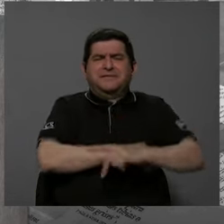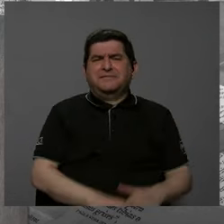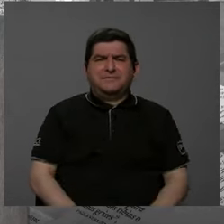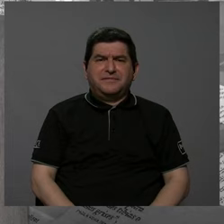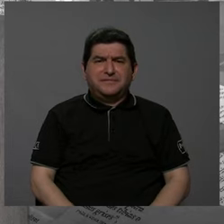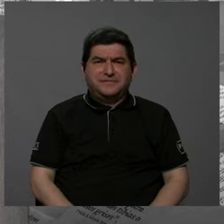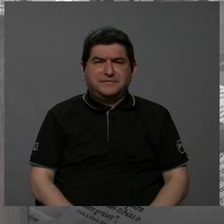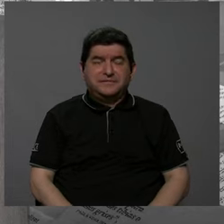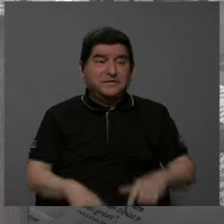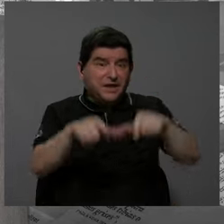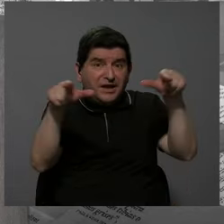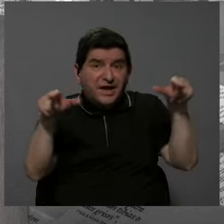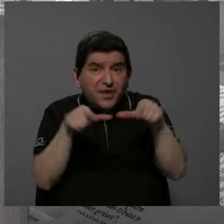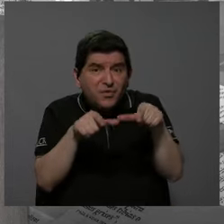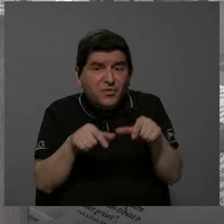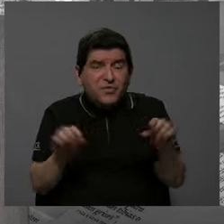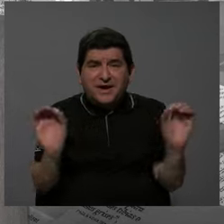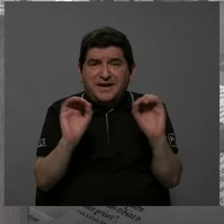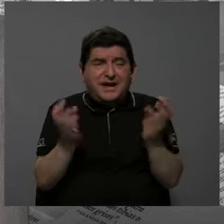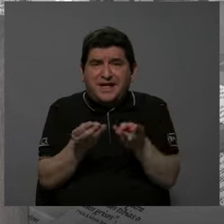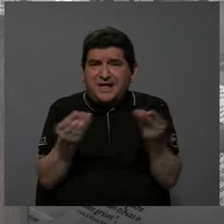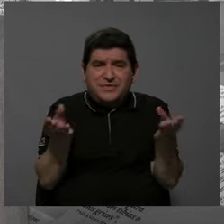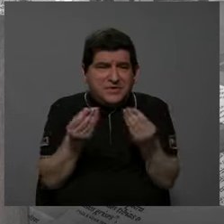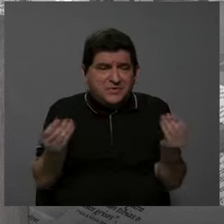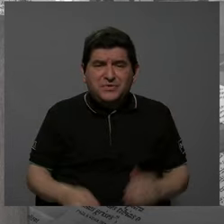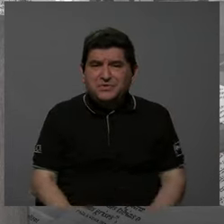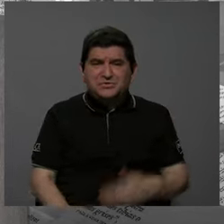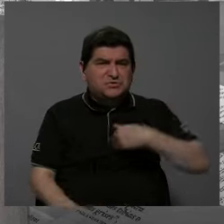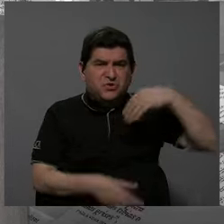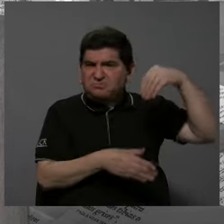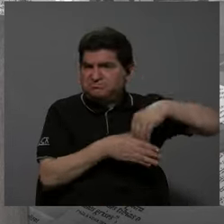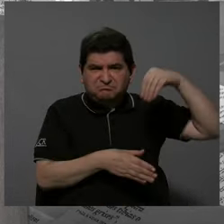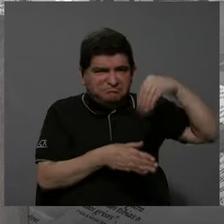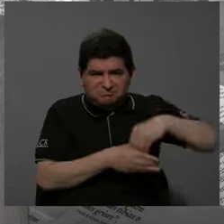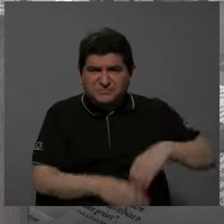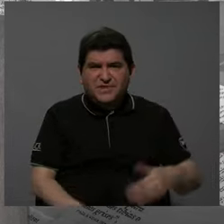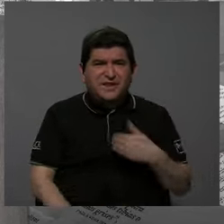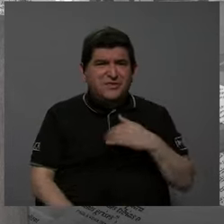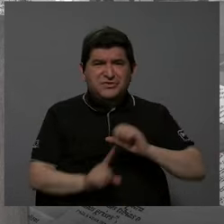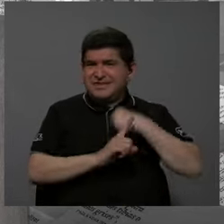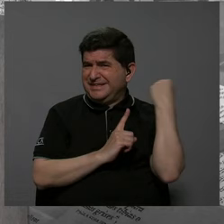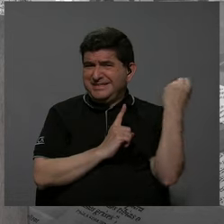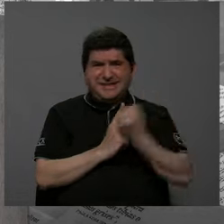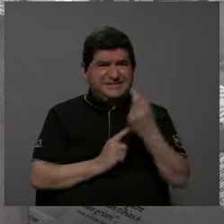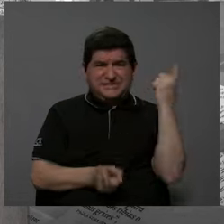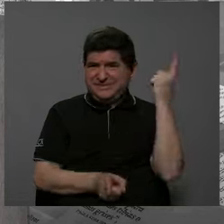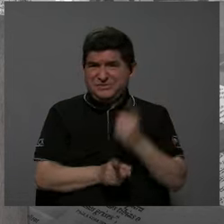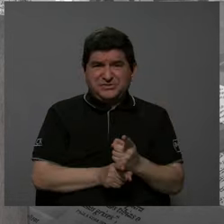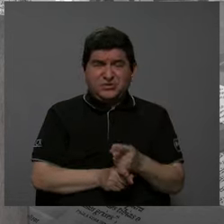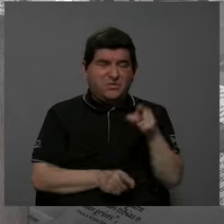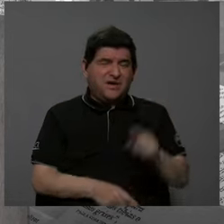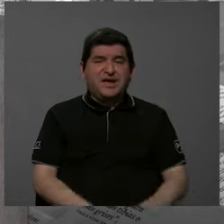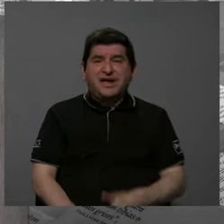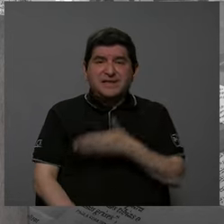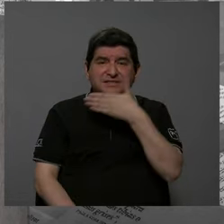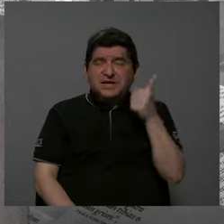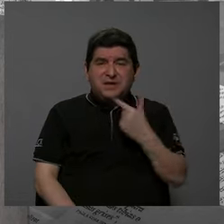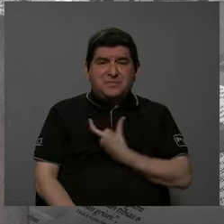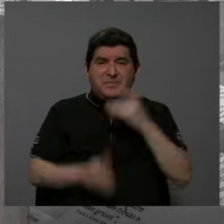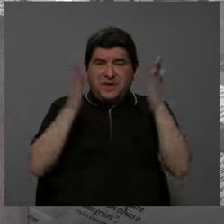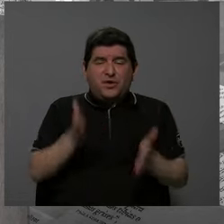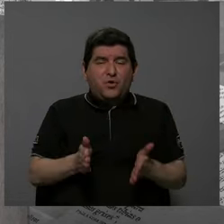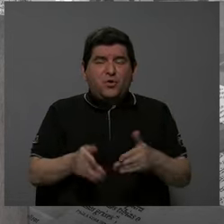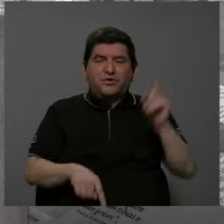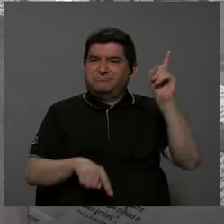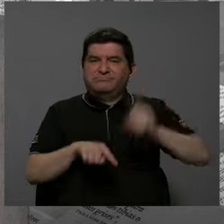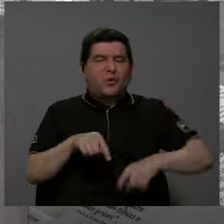país, en un territorio que no produce recursos, que no recibe inversión, que no tiene condiciones, y ese mejor alcalde no